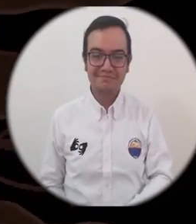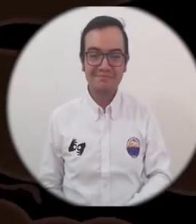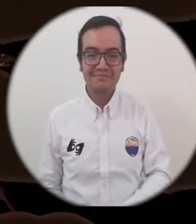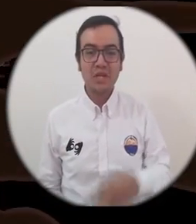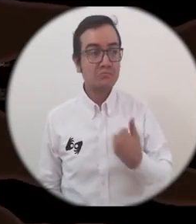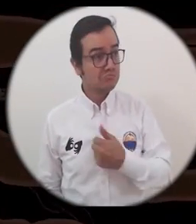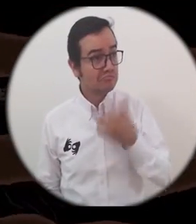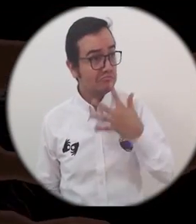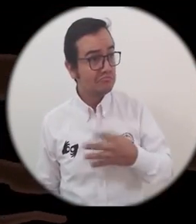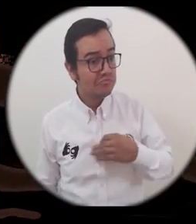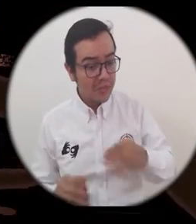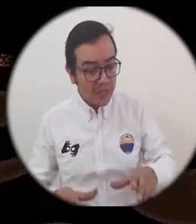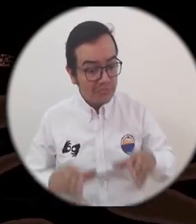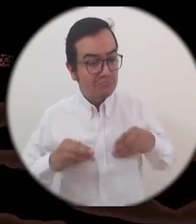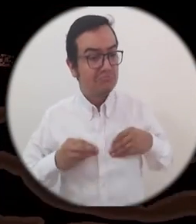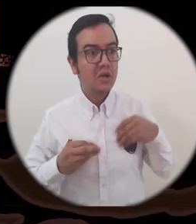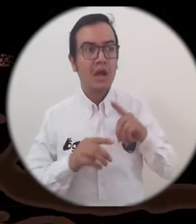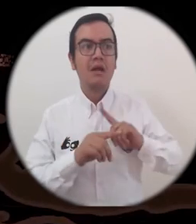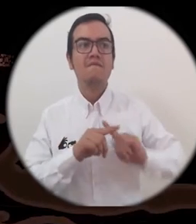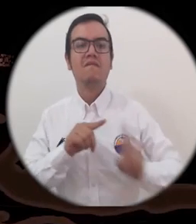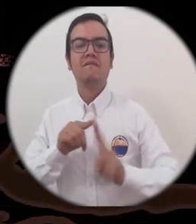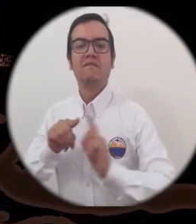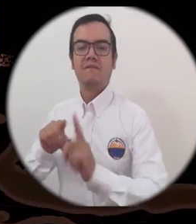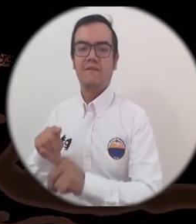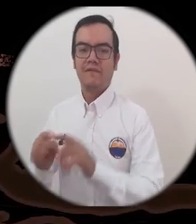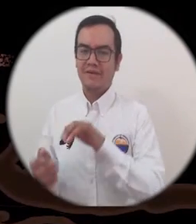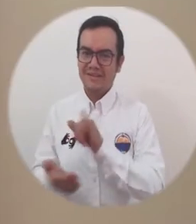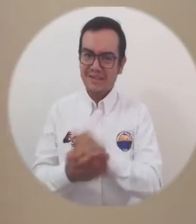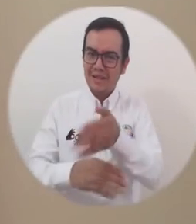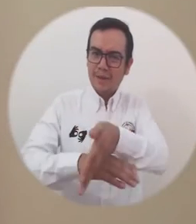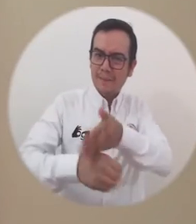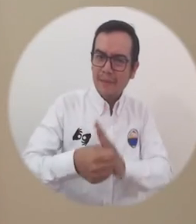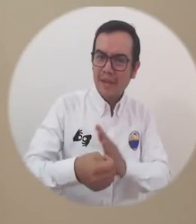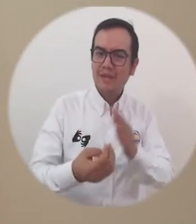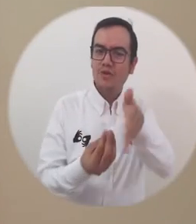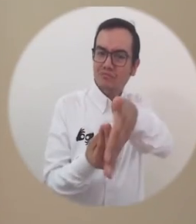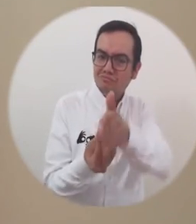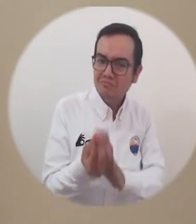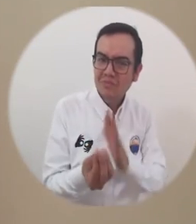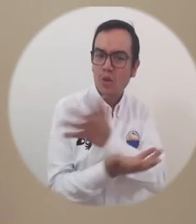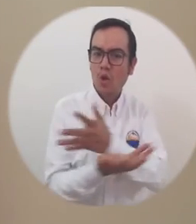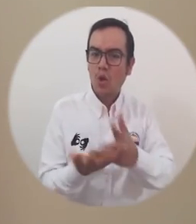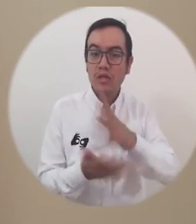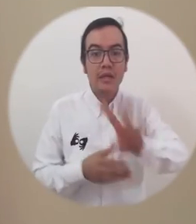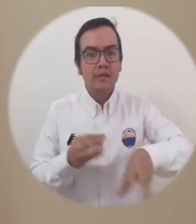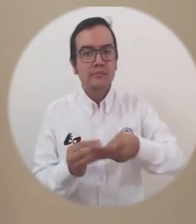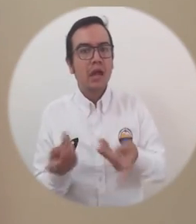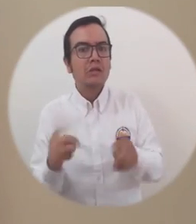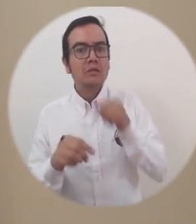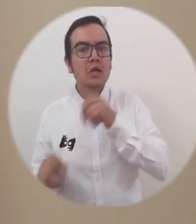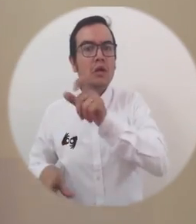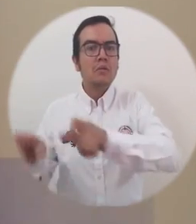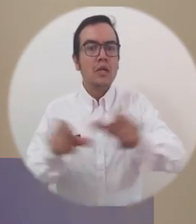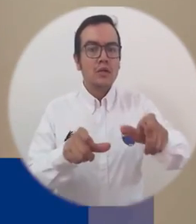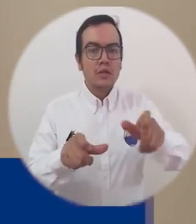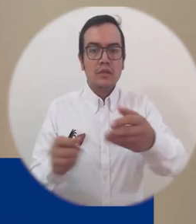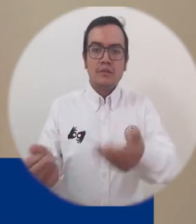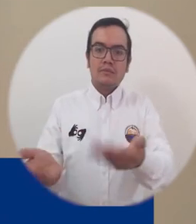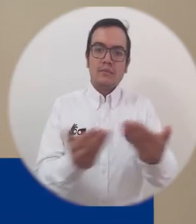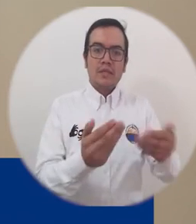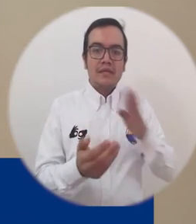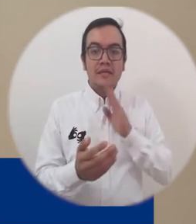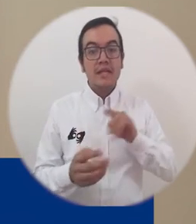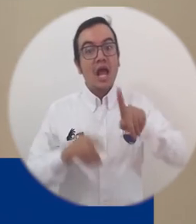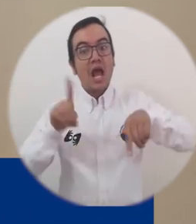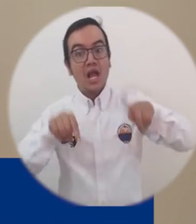recibido una muy buena acogida por parte de diferentes medios y también de diferentes personas y ya hemos recibido mil